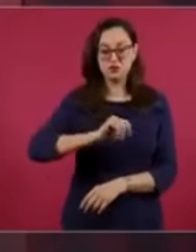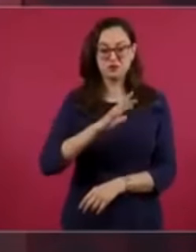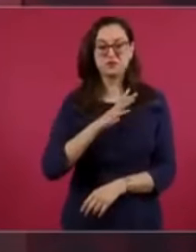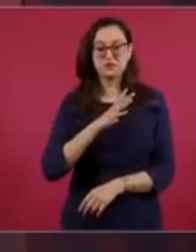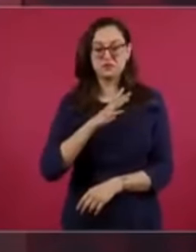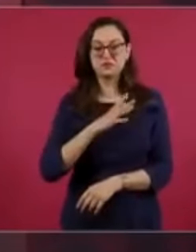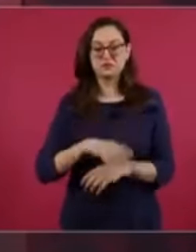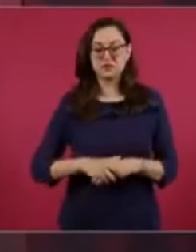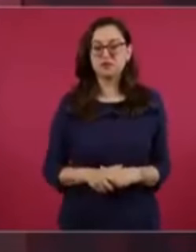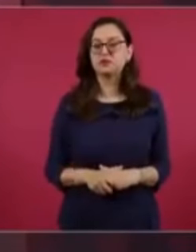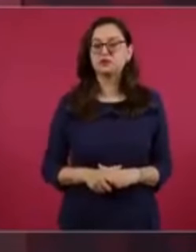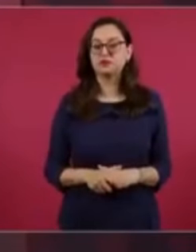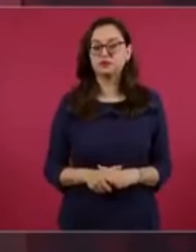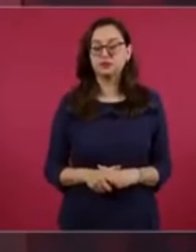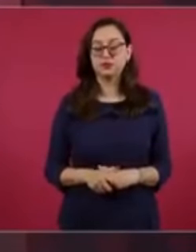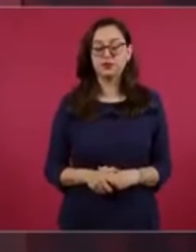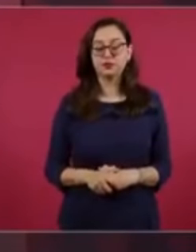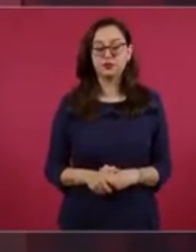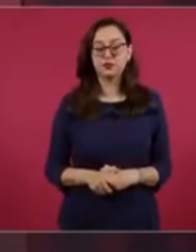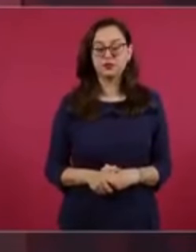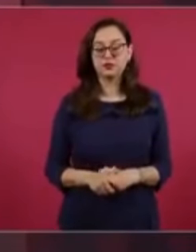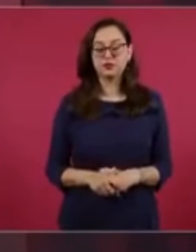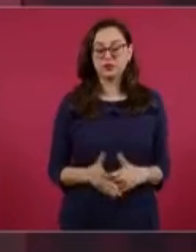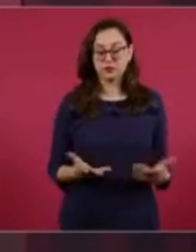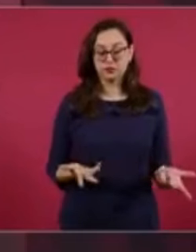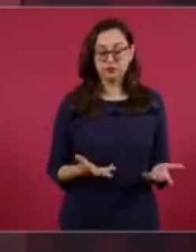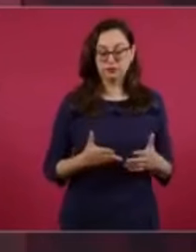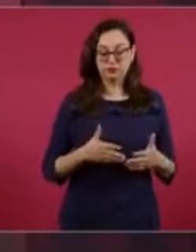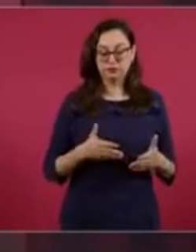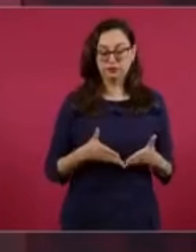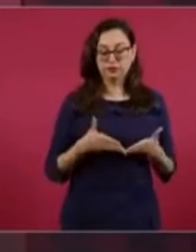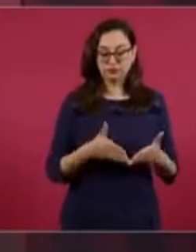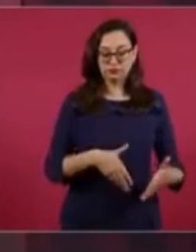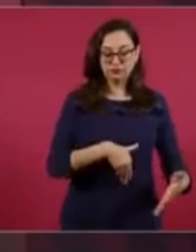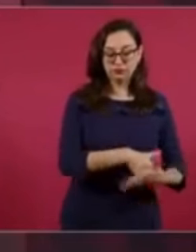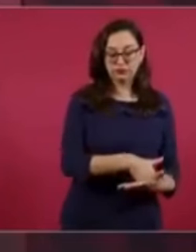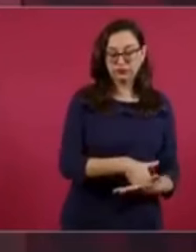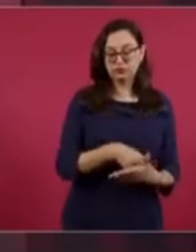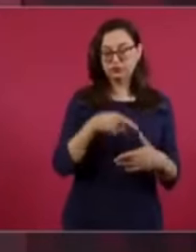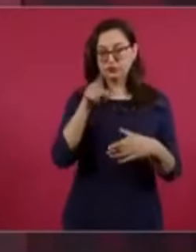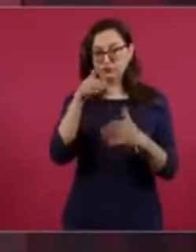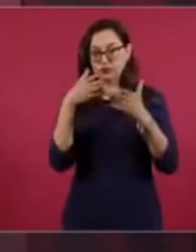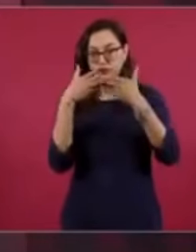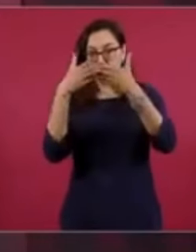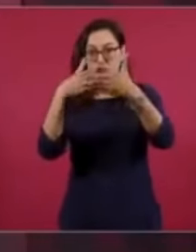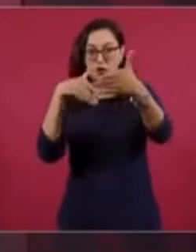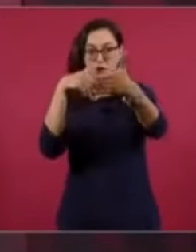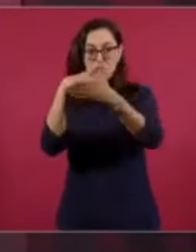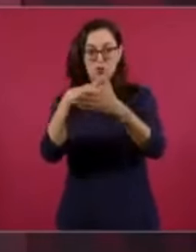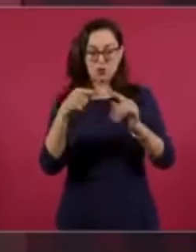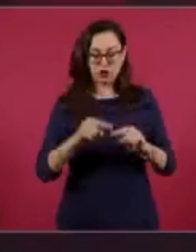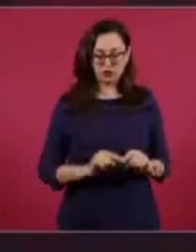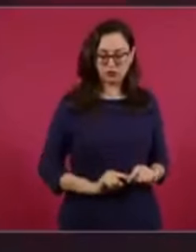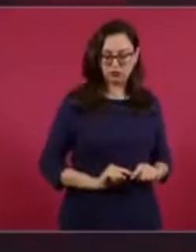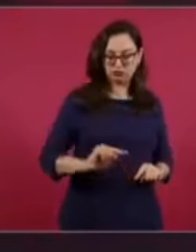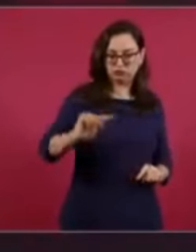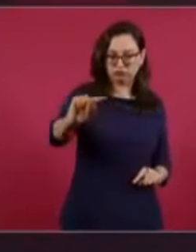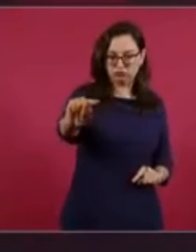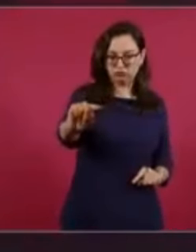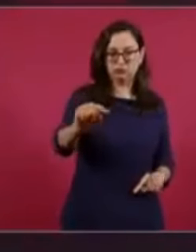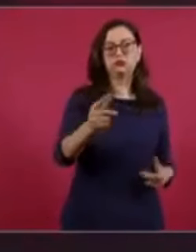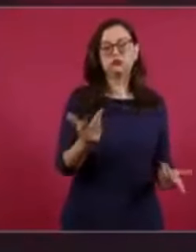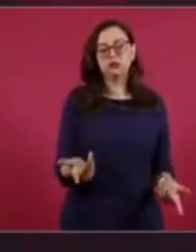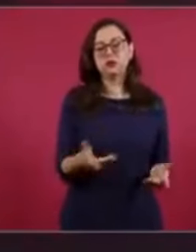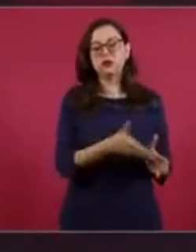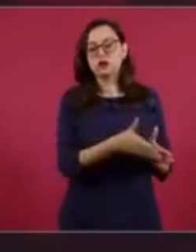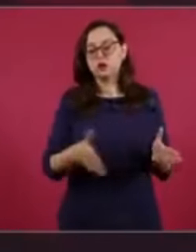Y se hicieron los dos puertos, todo esto durante el gobierno de Porfirio Díaz.